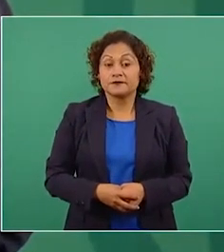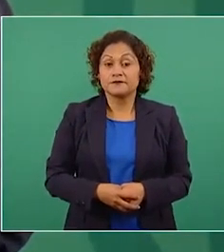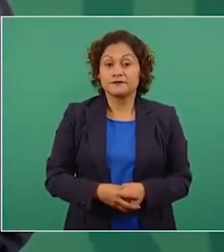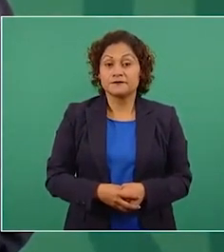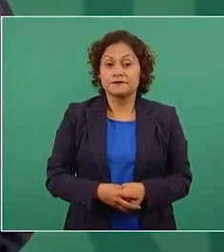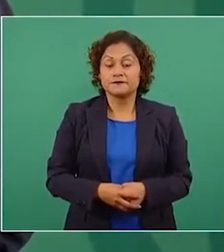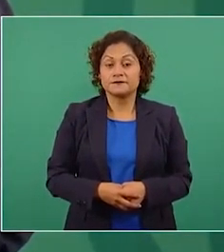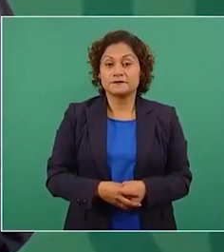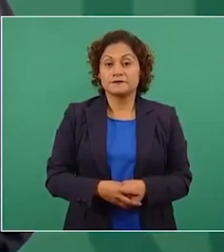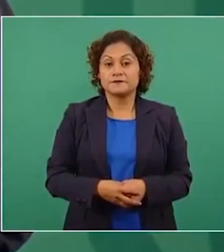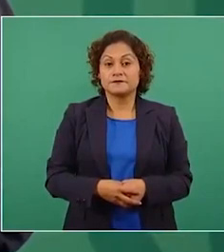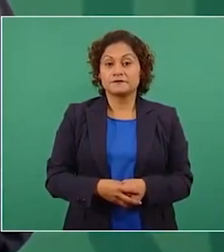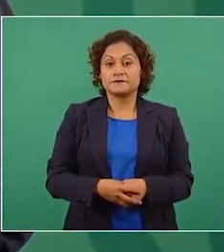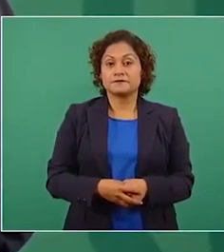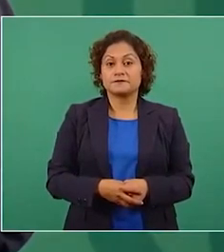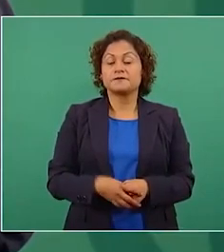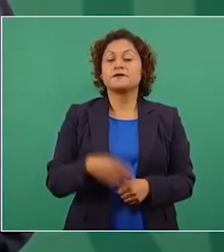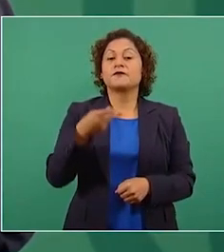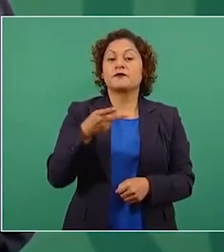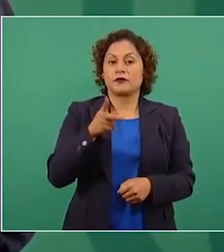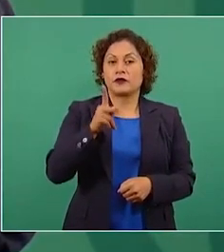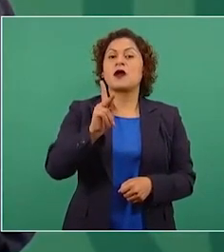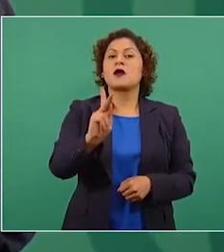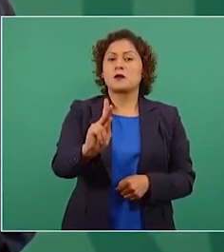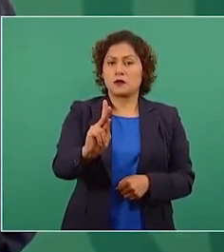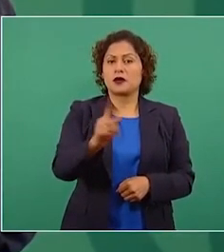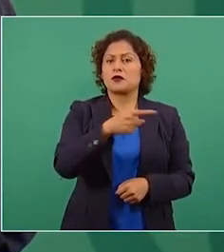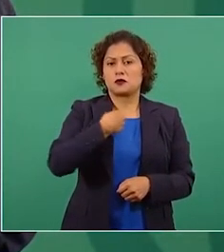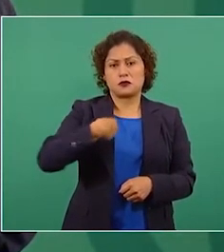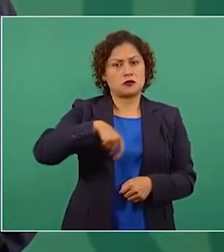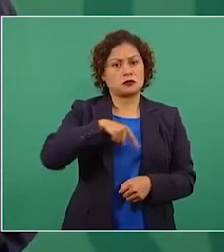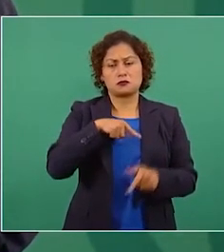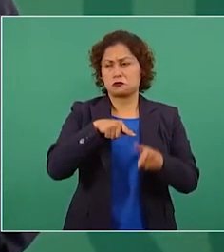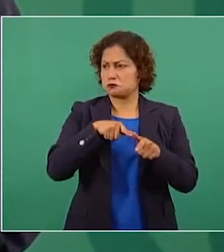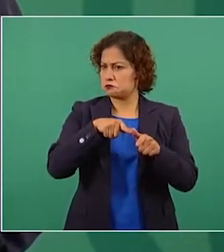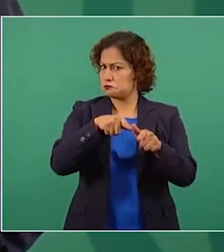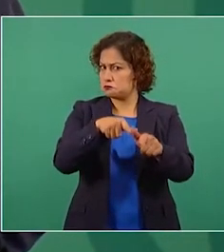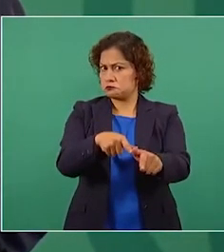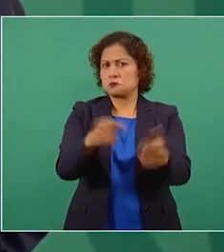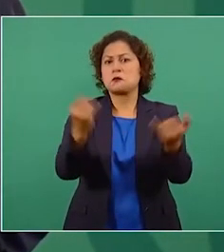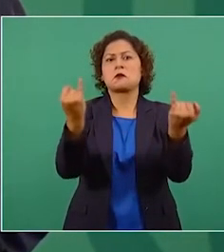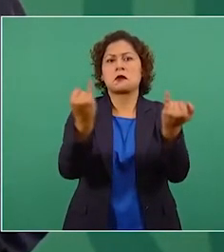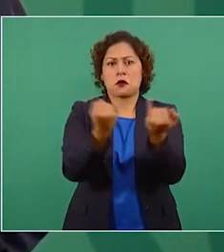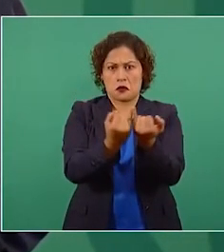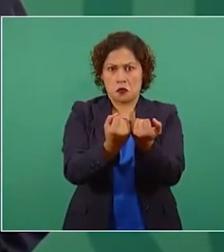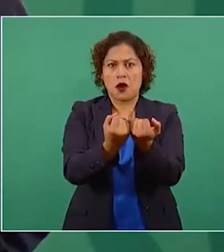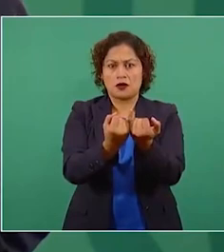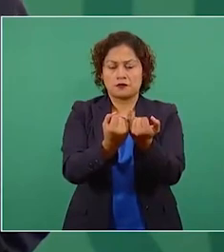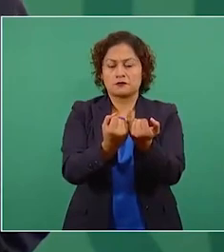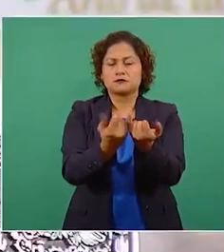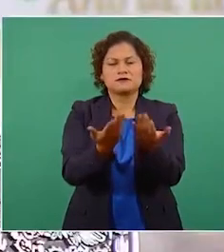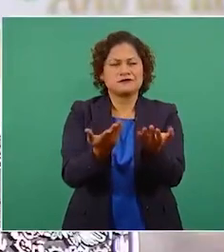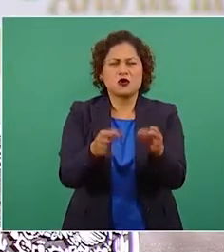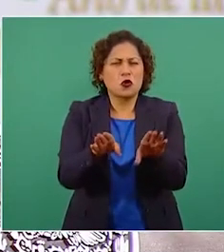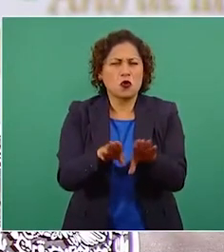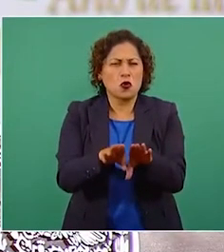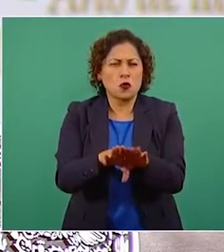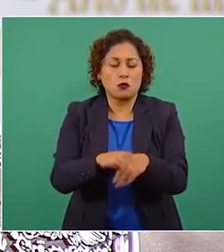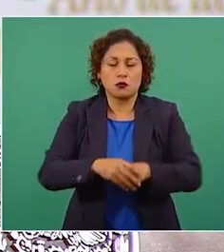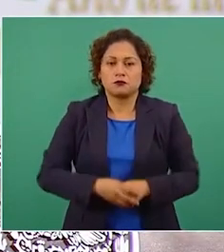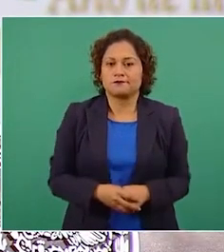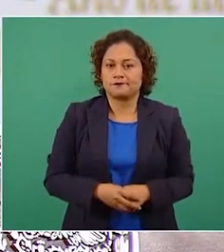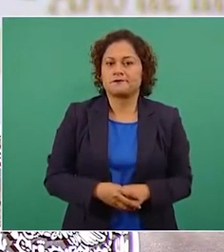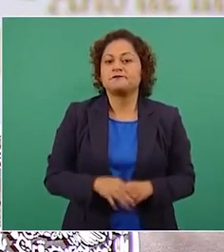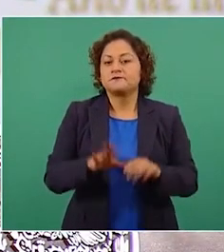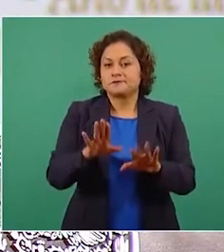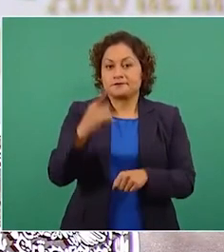Pero vamos a continuar así, me refiero a que nadie va a